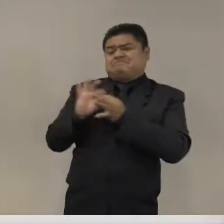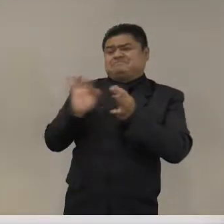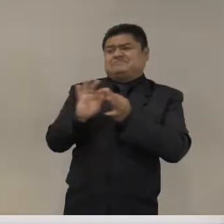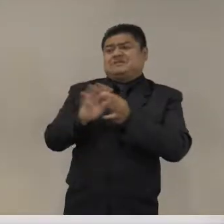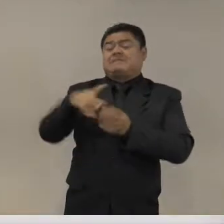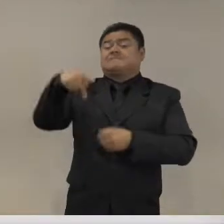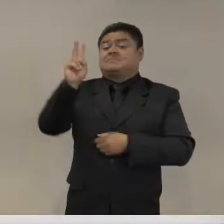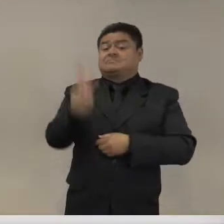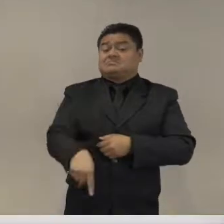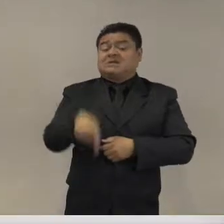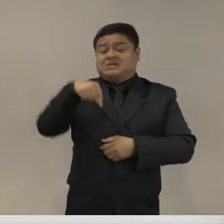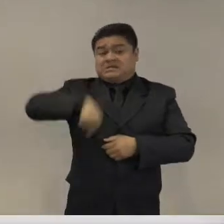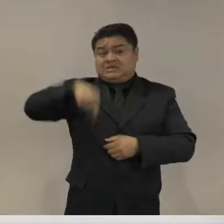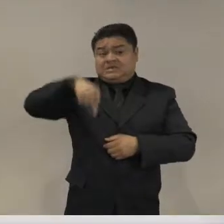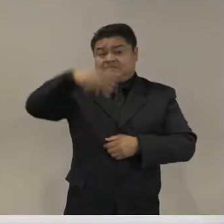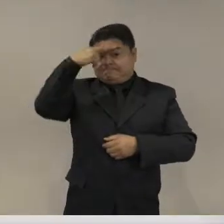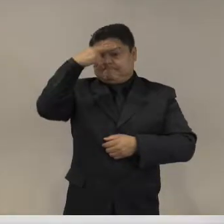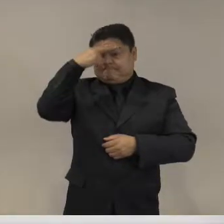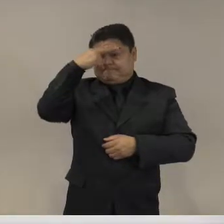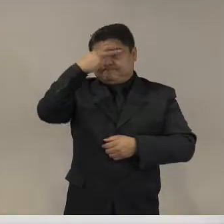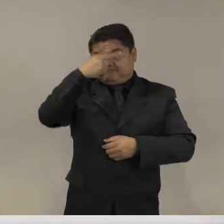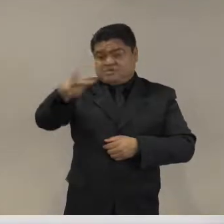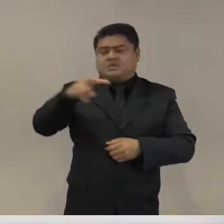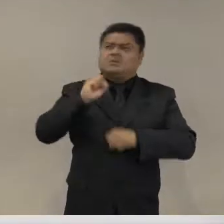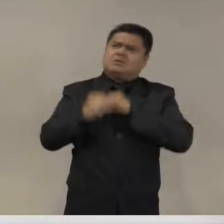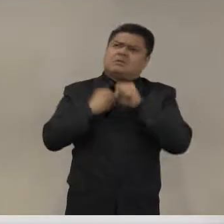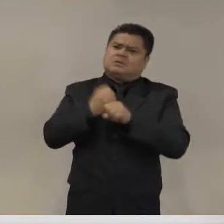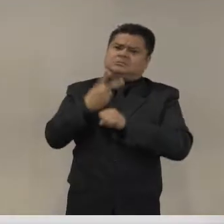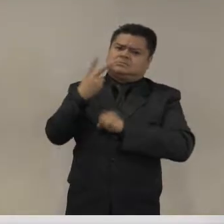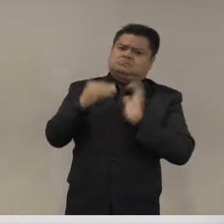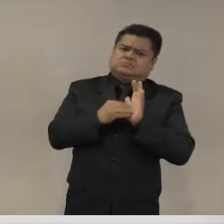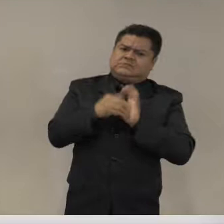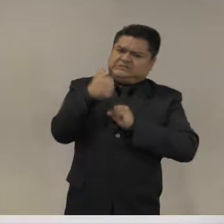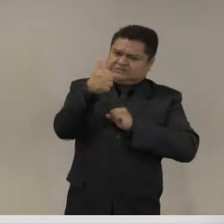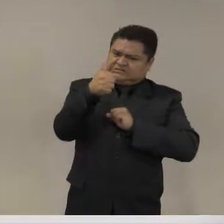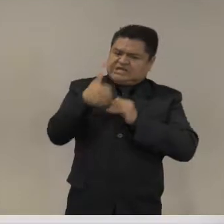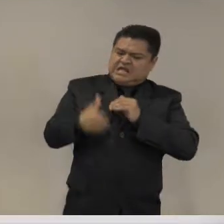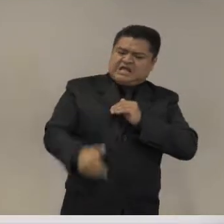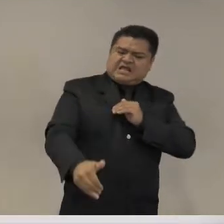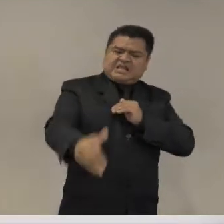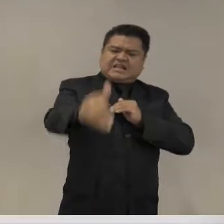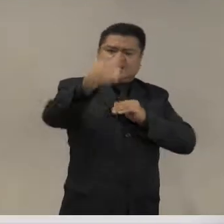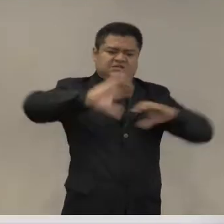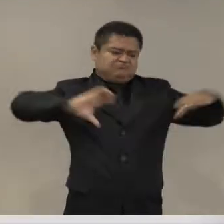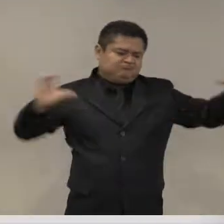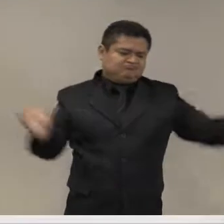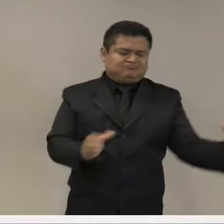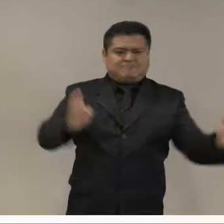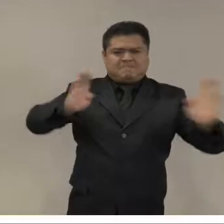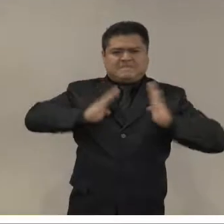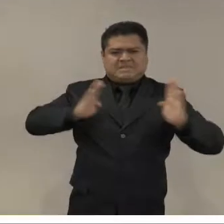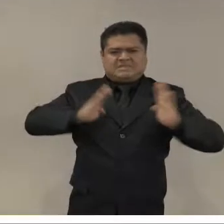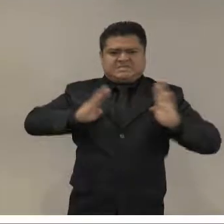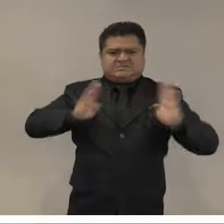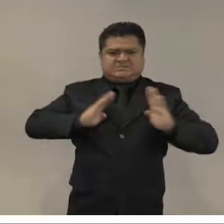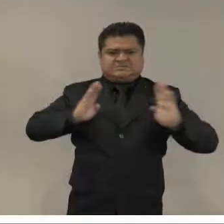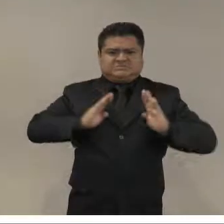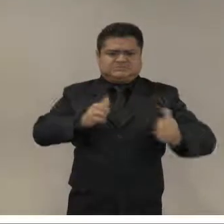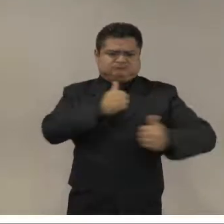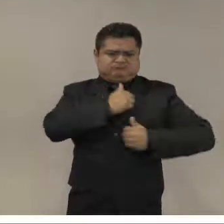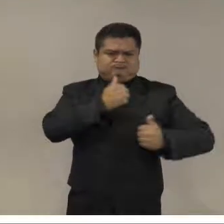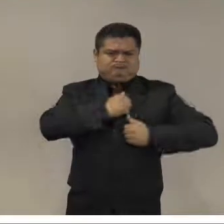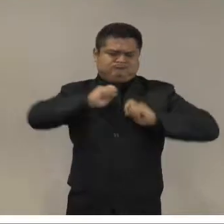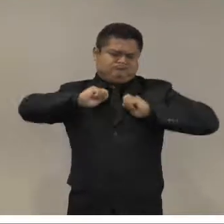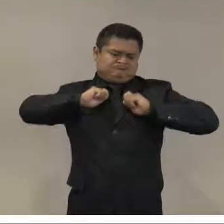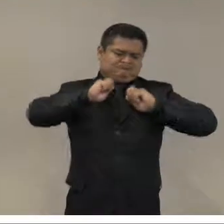despliegue muy grande, grande después del año 2006, que vino con un aumento de violaciones